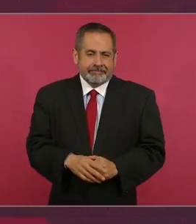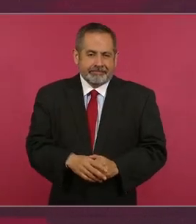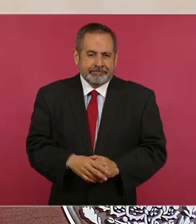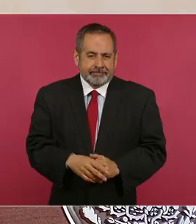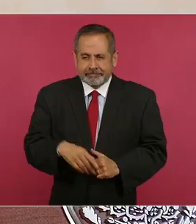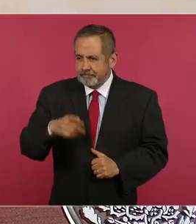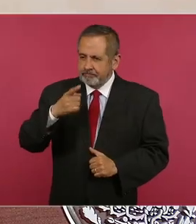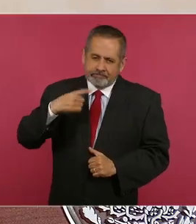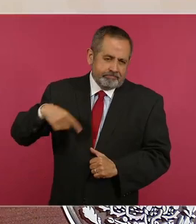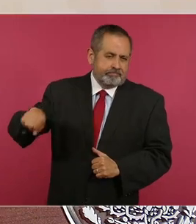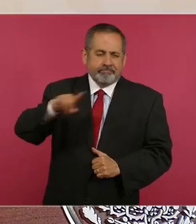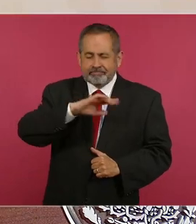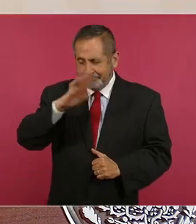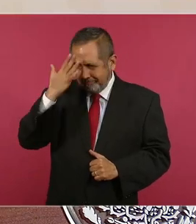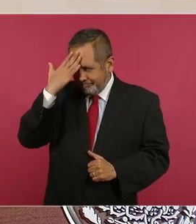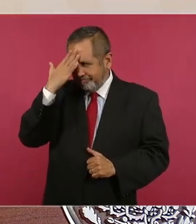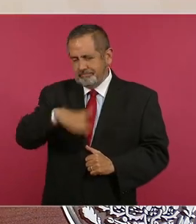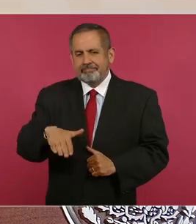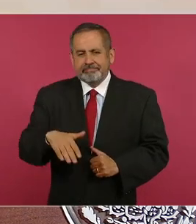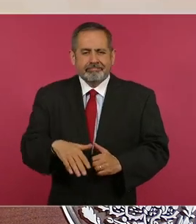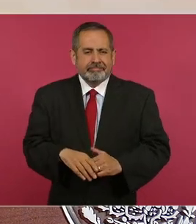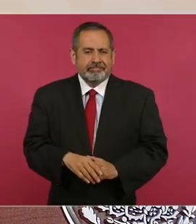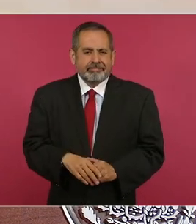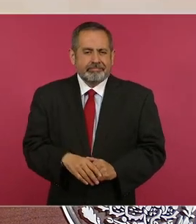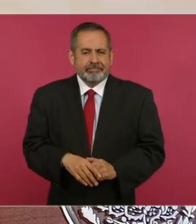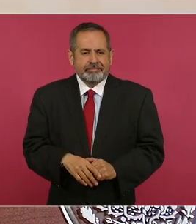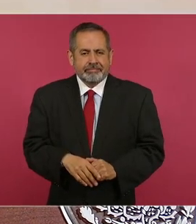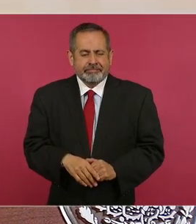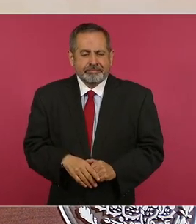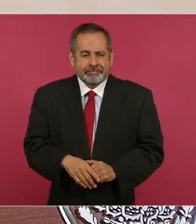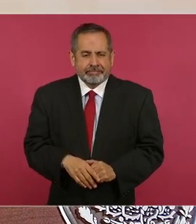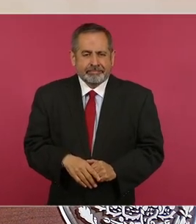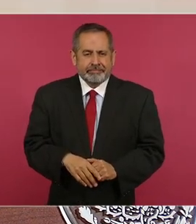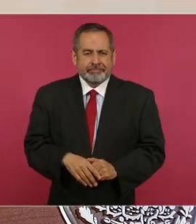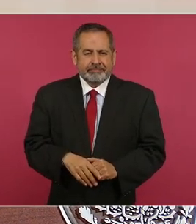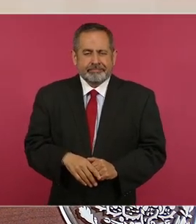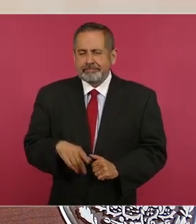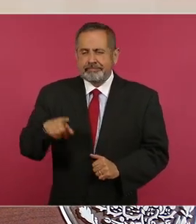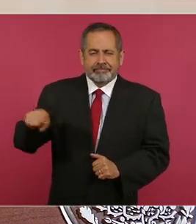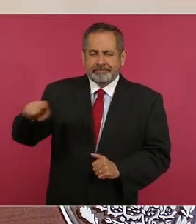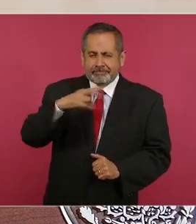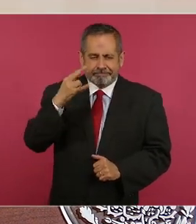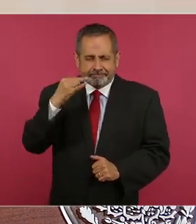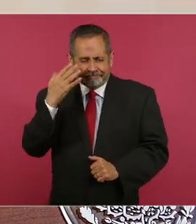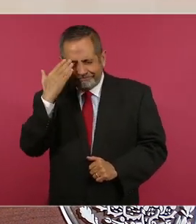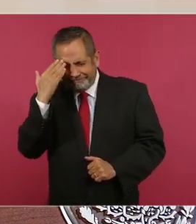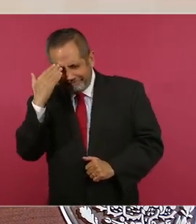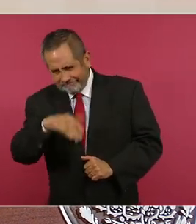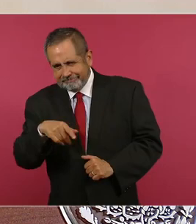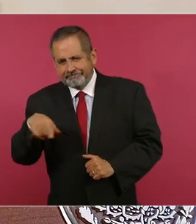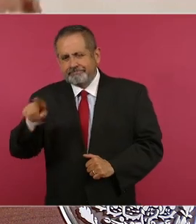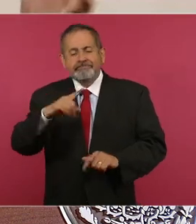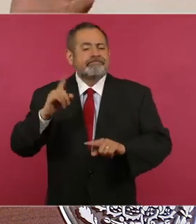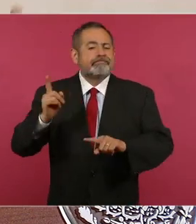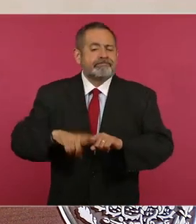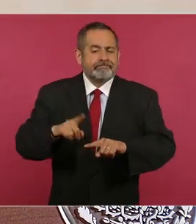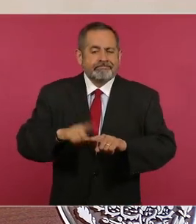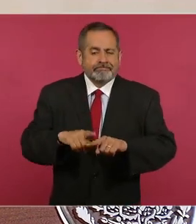sabe muy bien quién